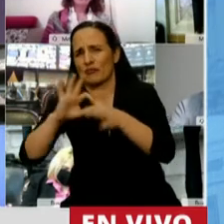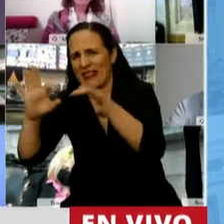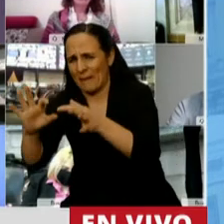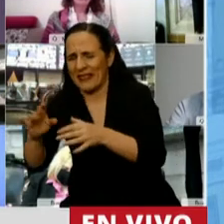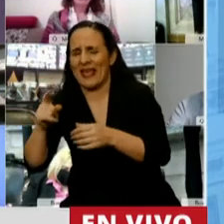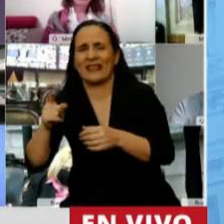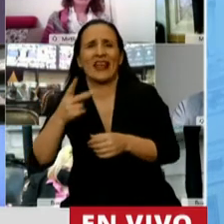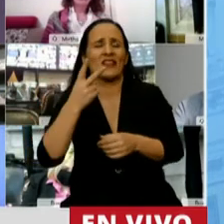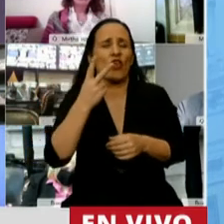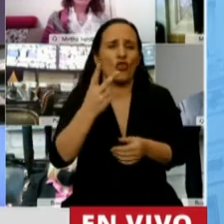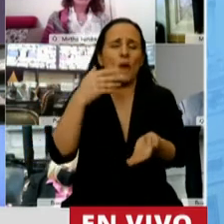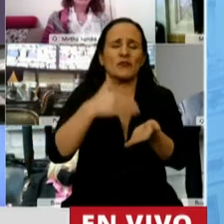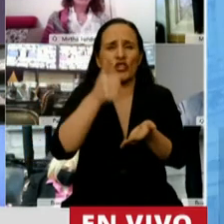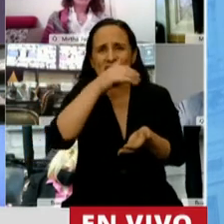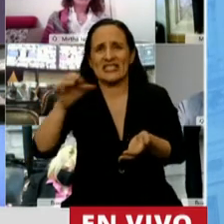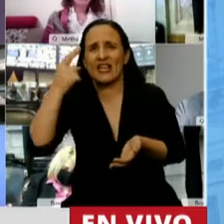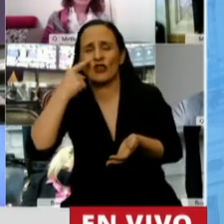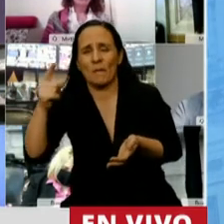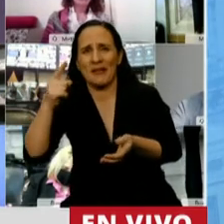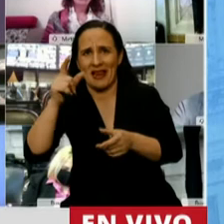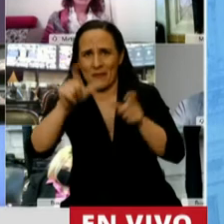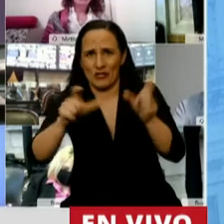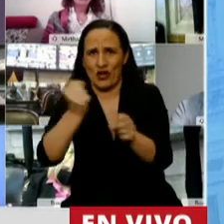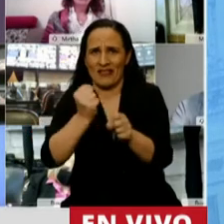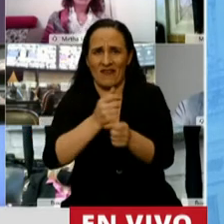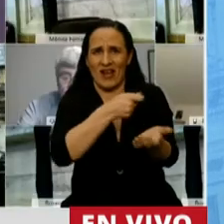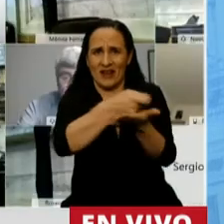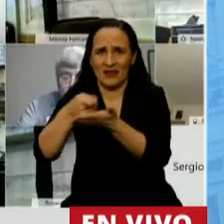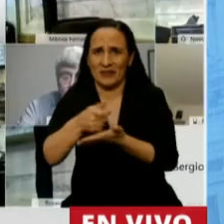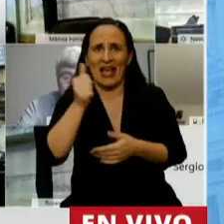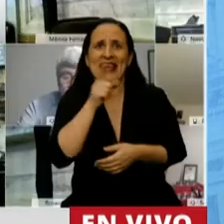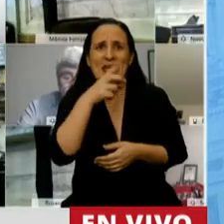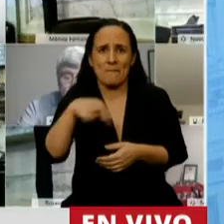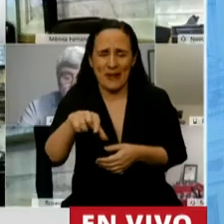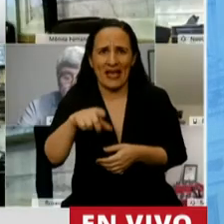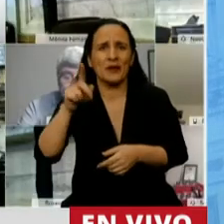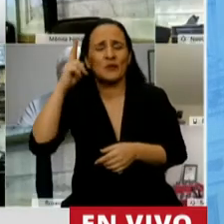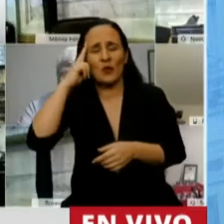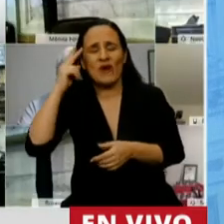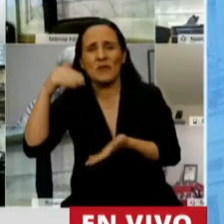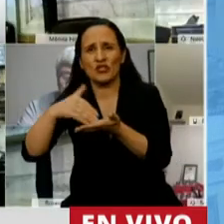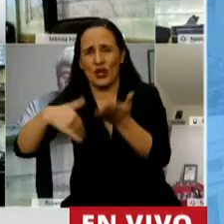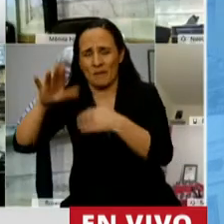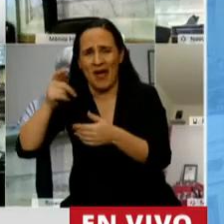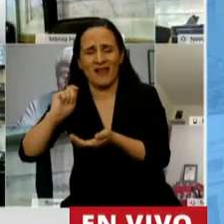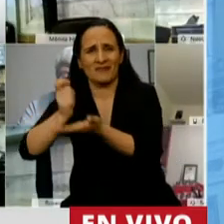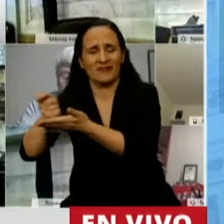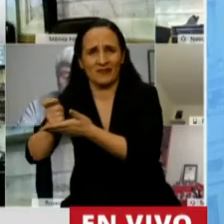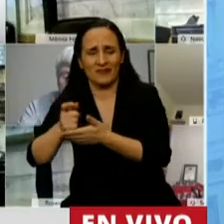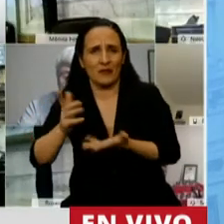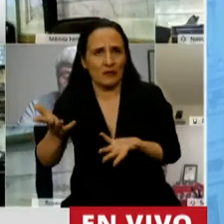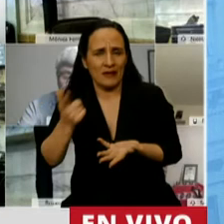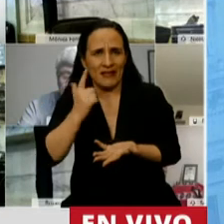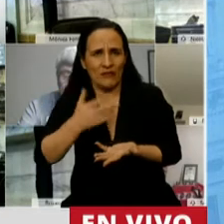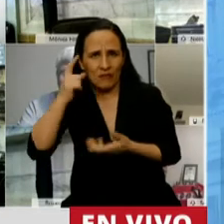2.600.000 trabajadores con el ATP y más de 9 millones de personas que no tenían nada. Si hacemos historia, estamos